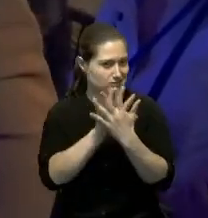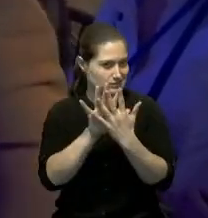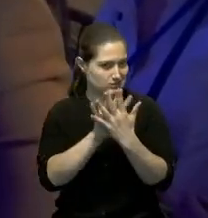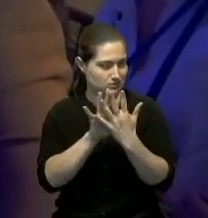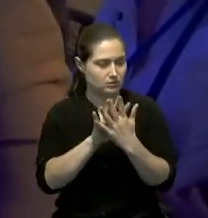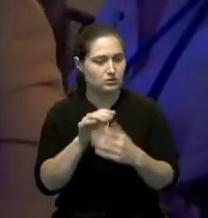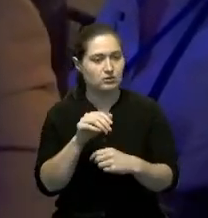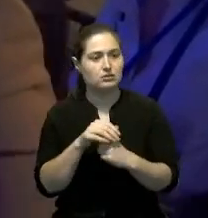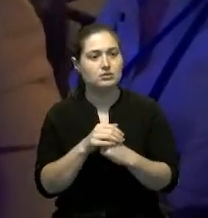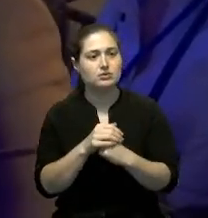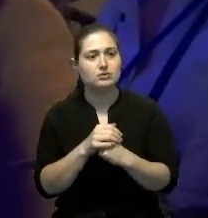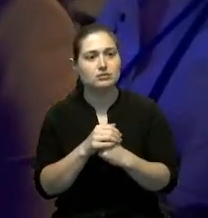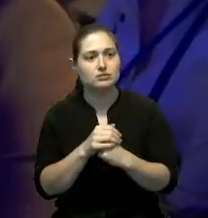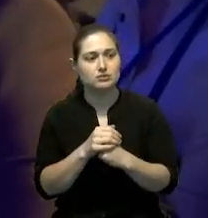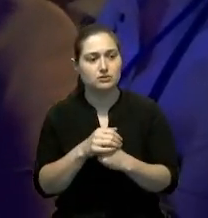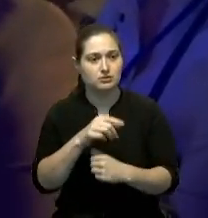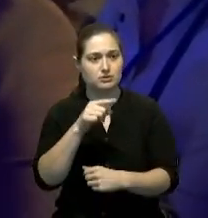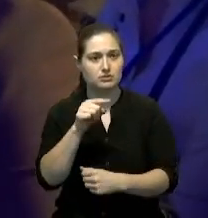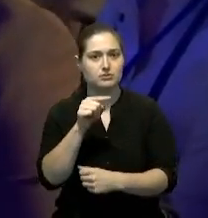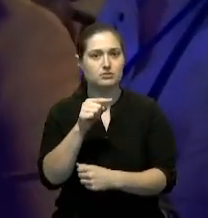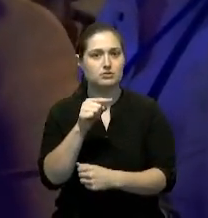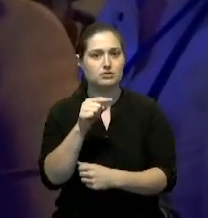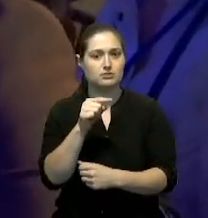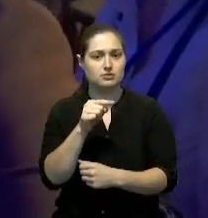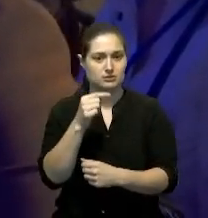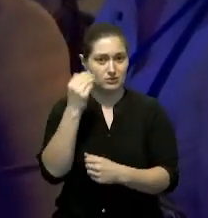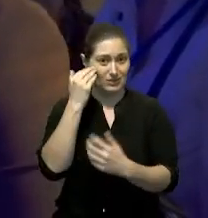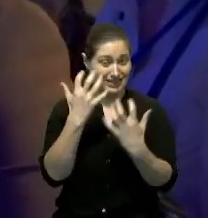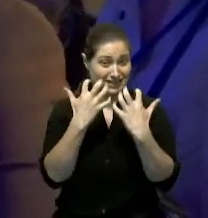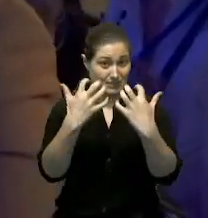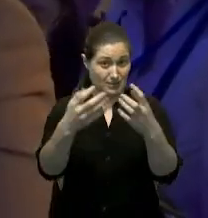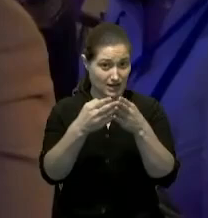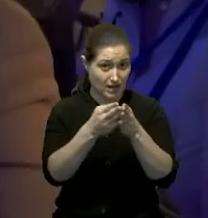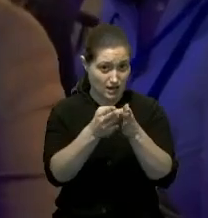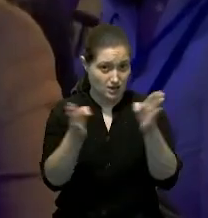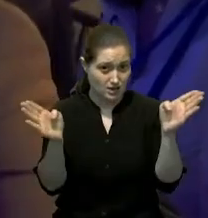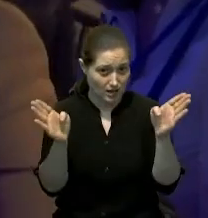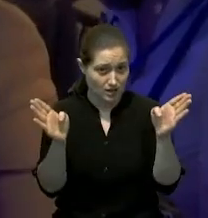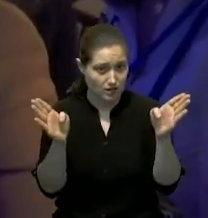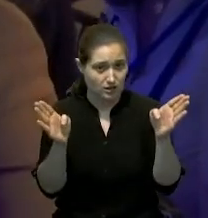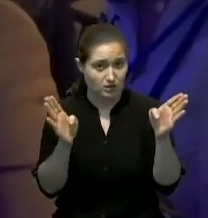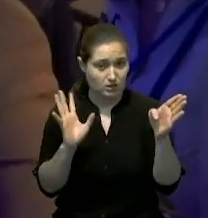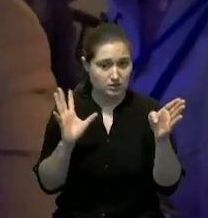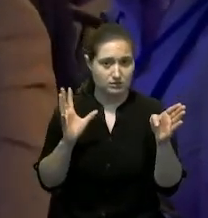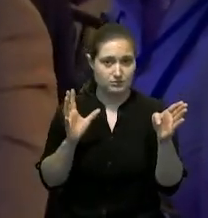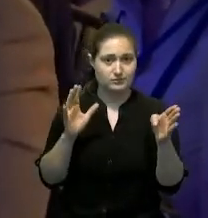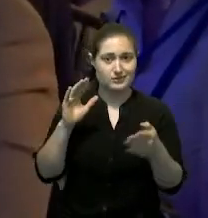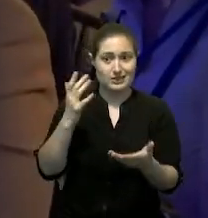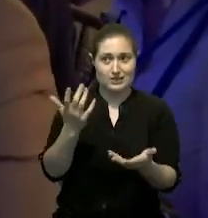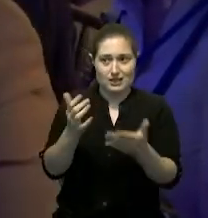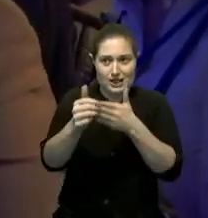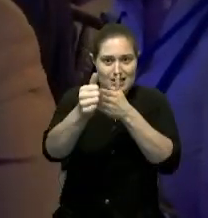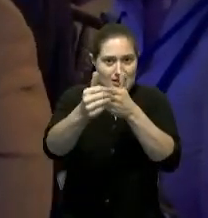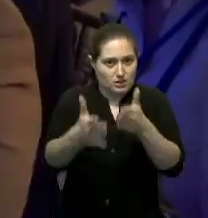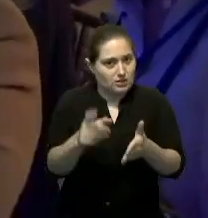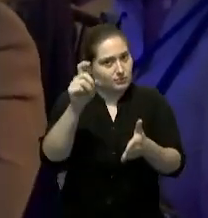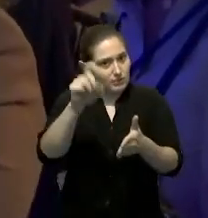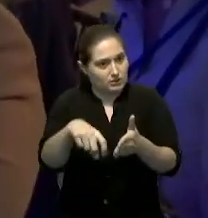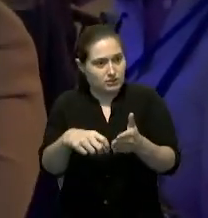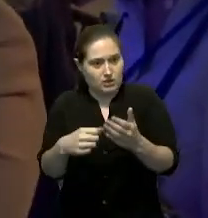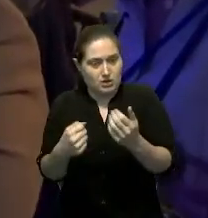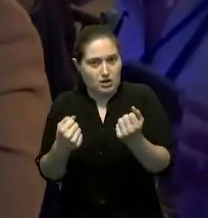dijo que en esta 71 asamblea general de las Naciones Unidas es importante que los líderes evitan su apoyo